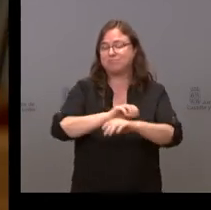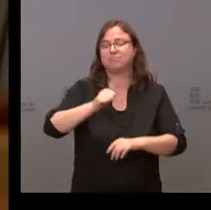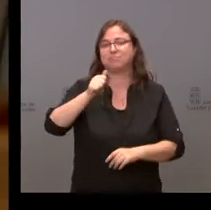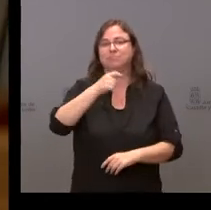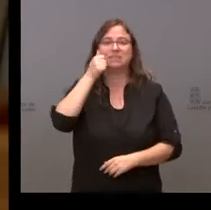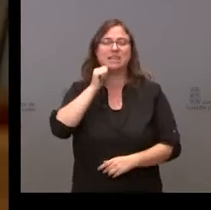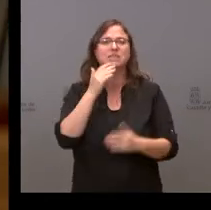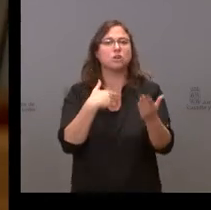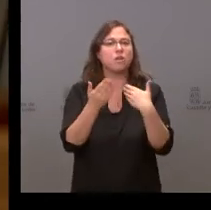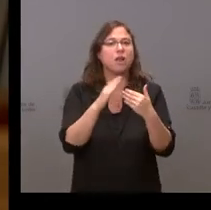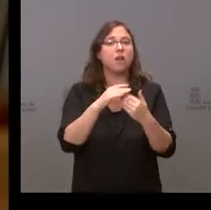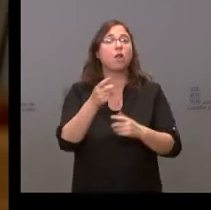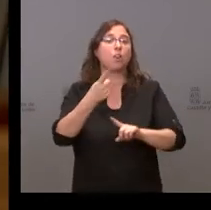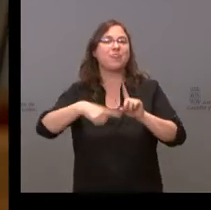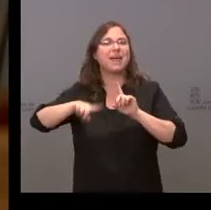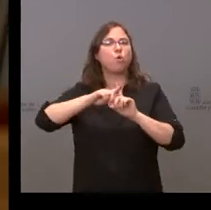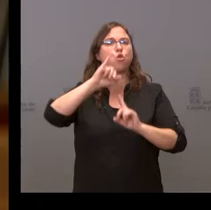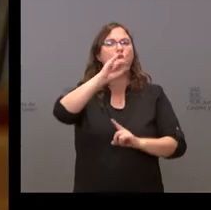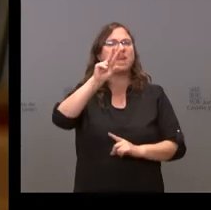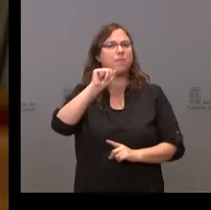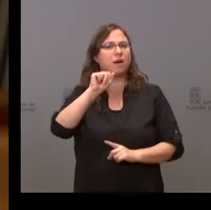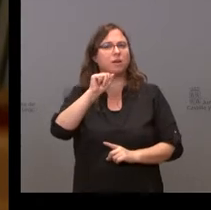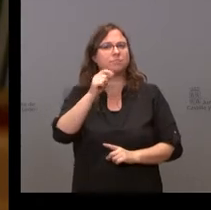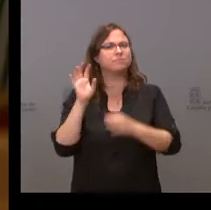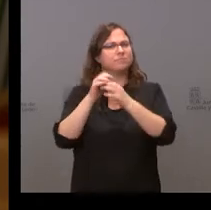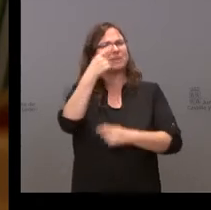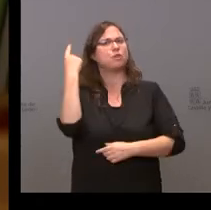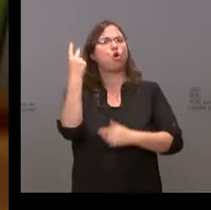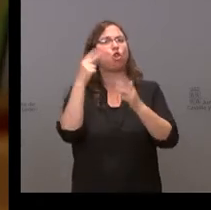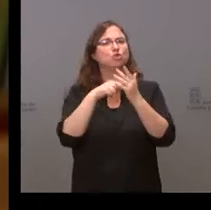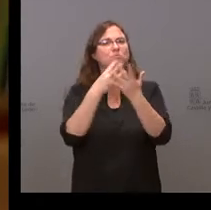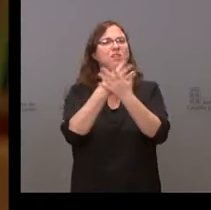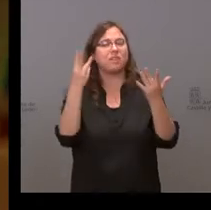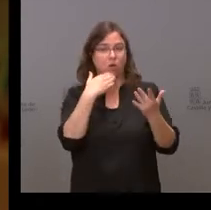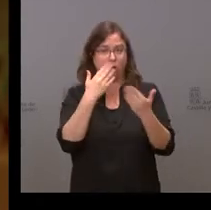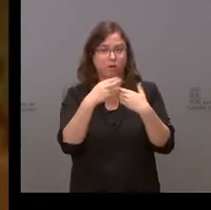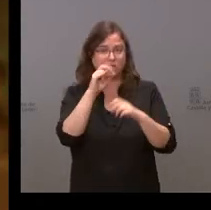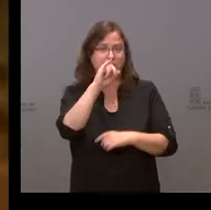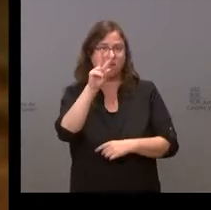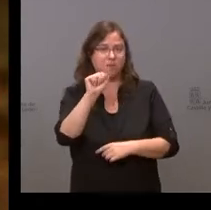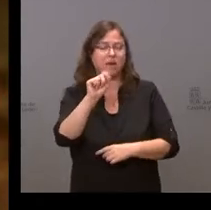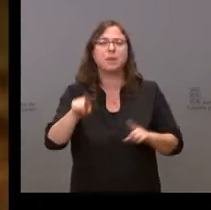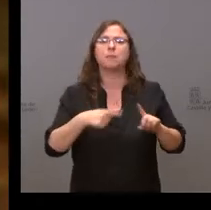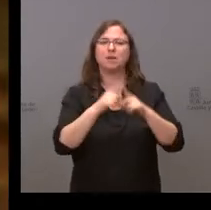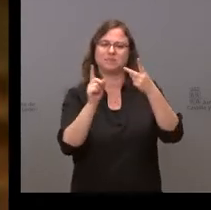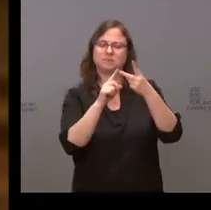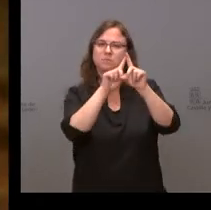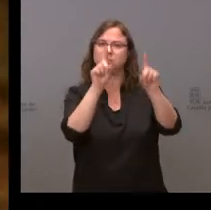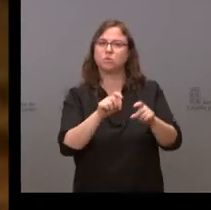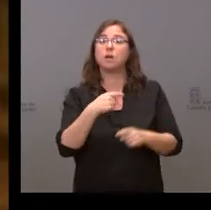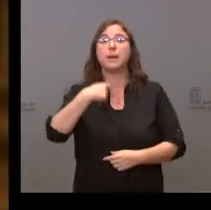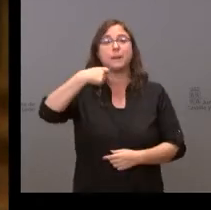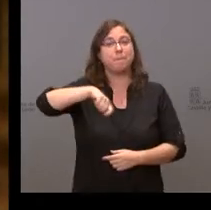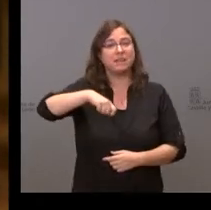reclamando de la cantidad del IVA correspondiente al año 2018 y luego, por otra parte, también el presidente